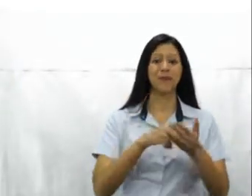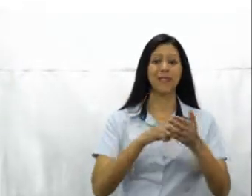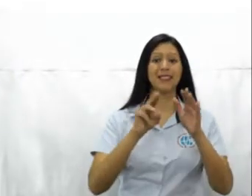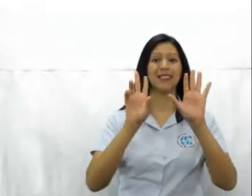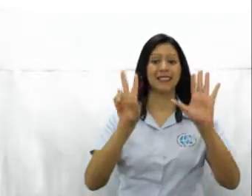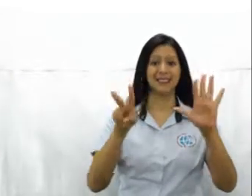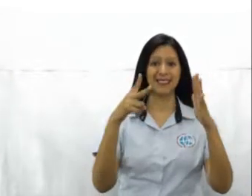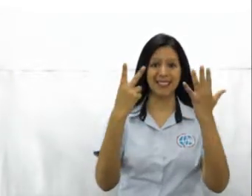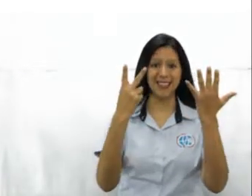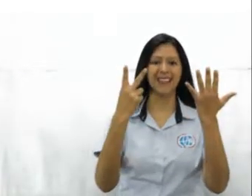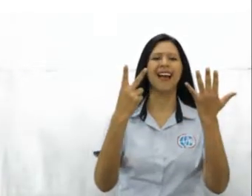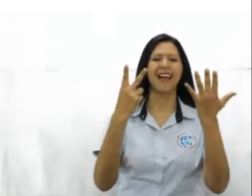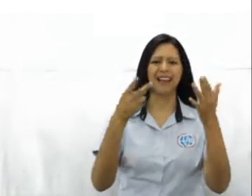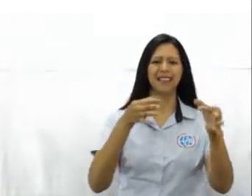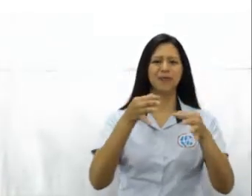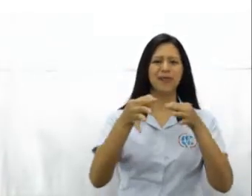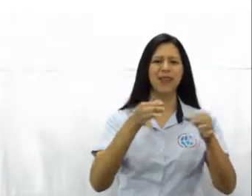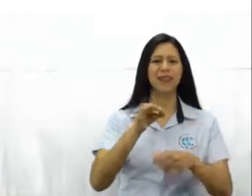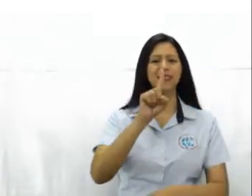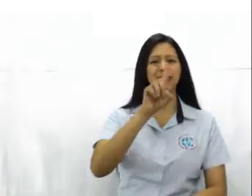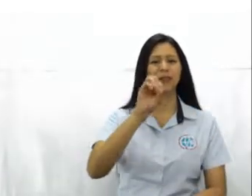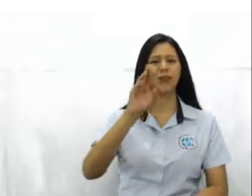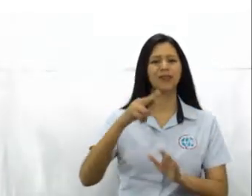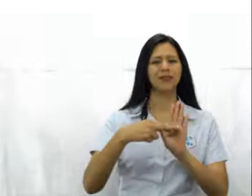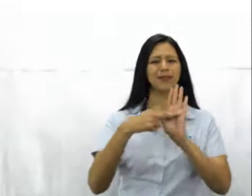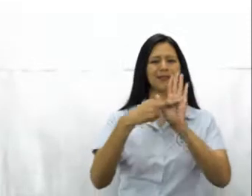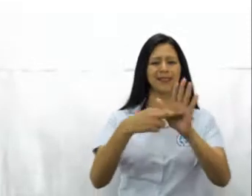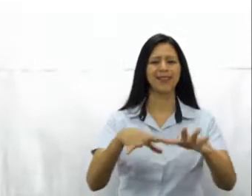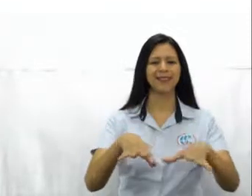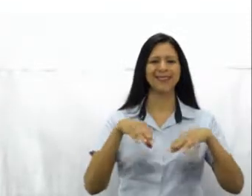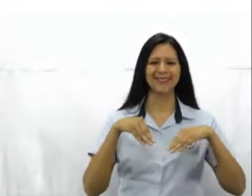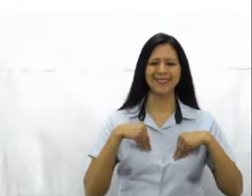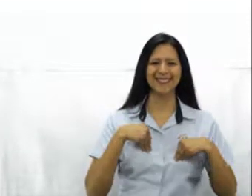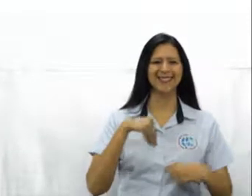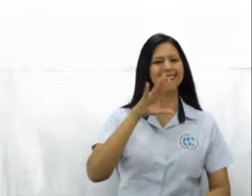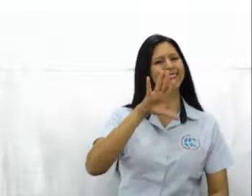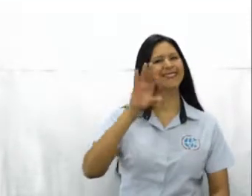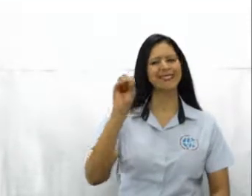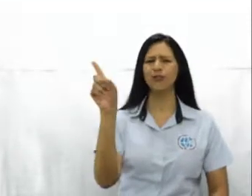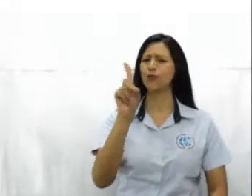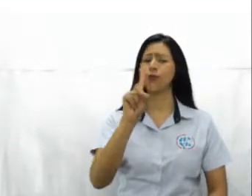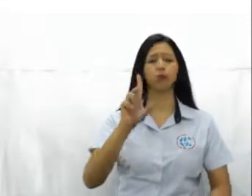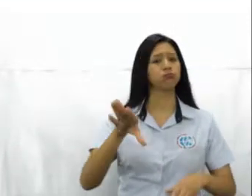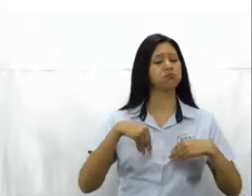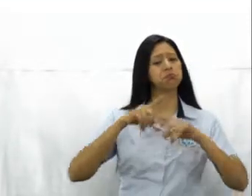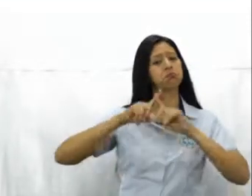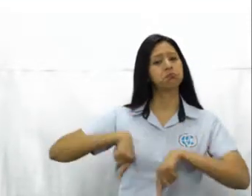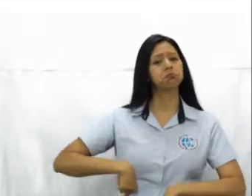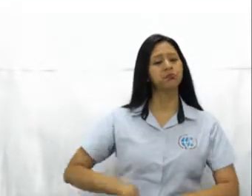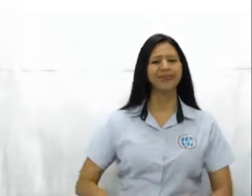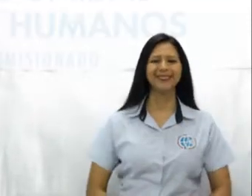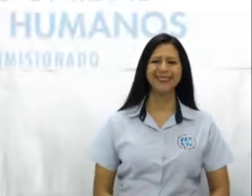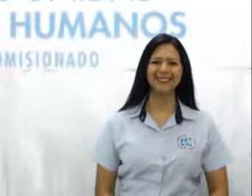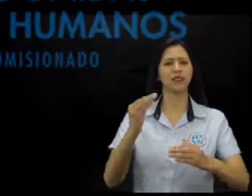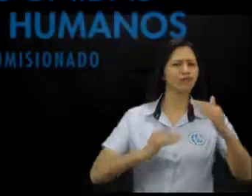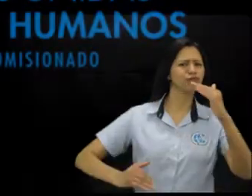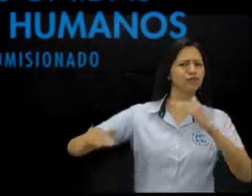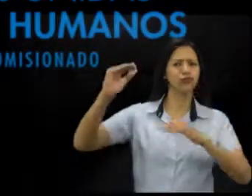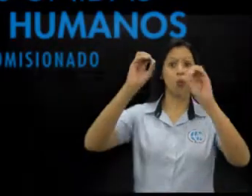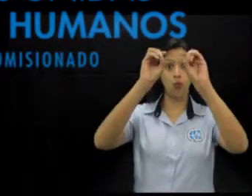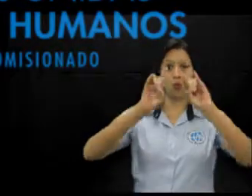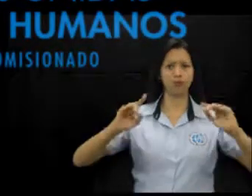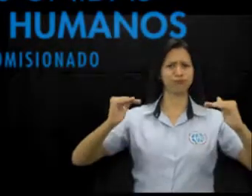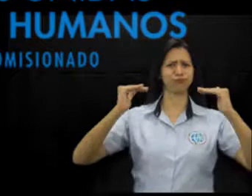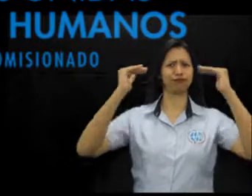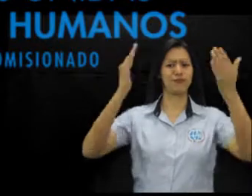150 recomendaciones fueron aceptadas por parte del Estado de Guatemala y 50 no fueron aceptadas. La